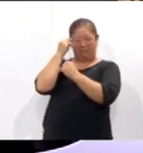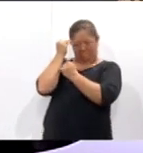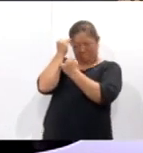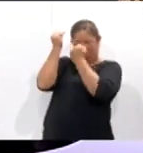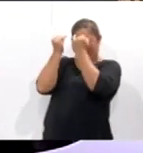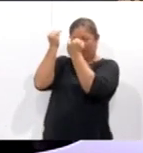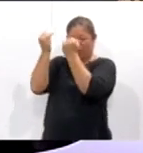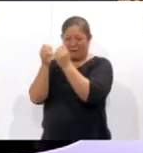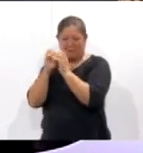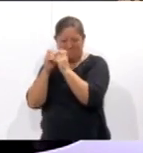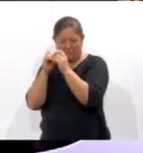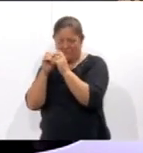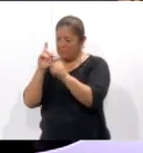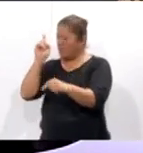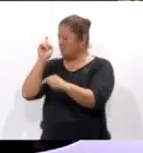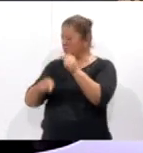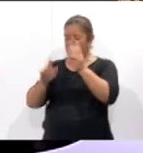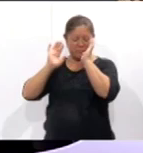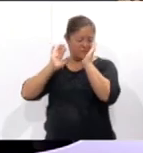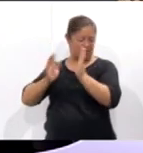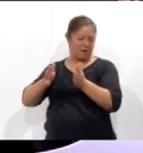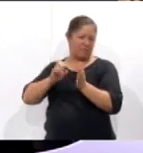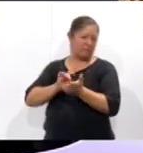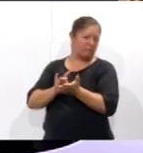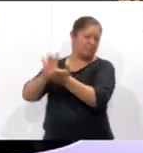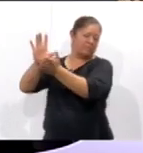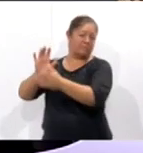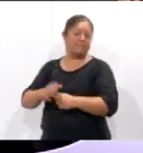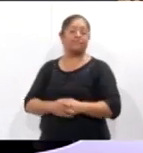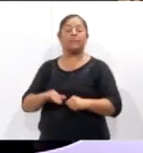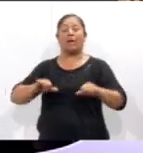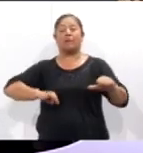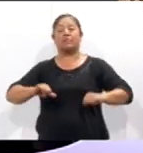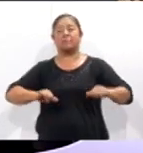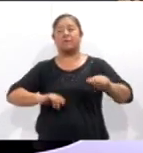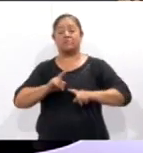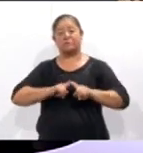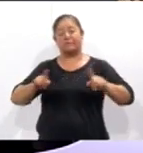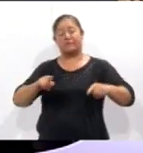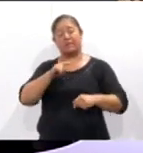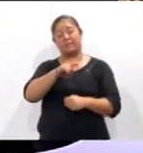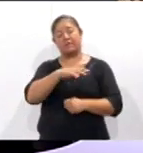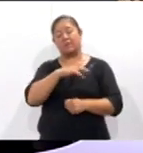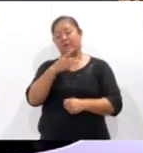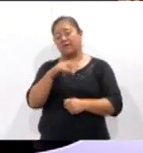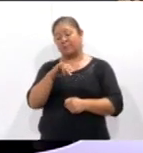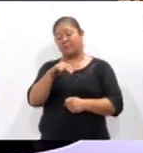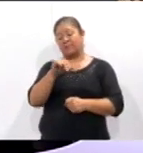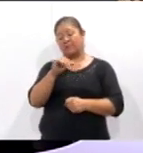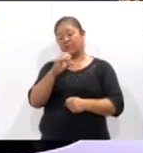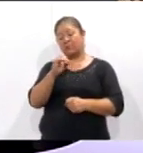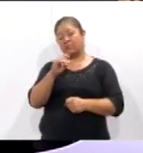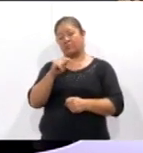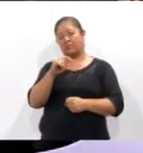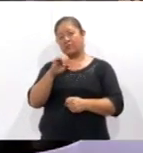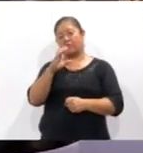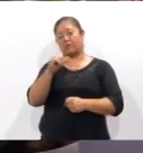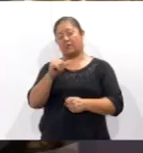diversidad sexual femenina, con una serie de actividades que se llevaron a cabo en la Pinacoteca del Estado.